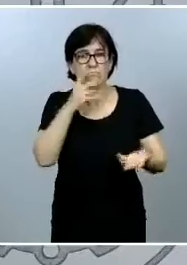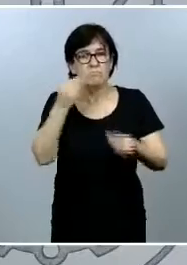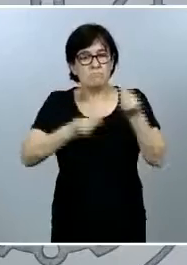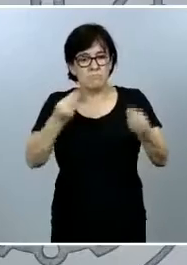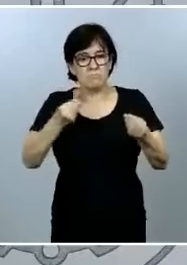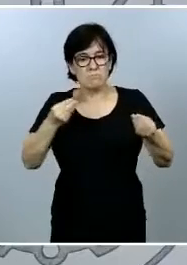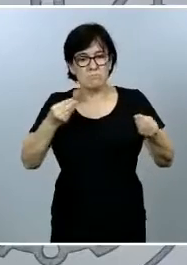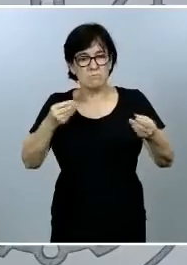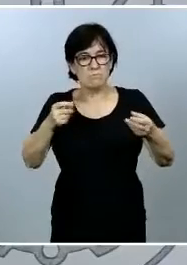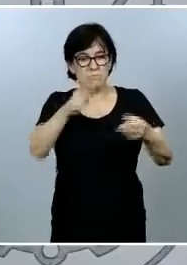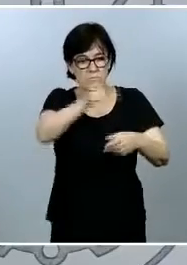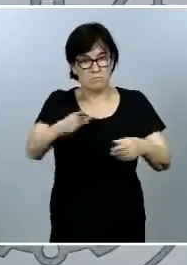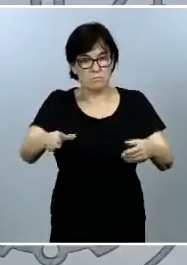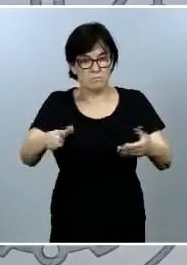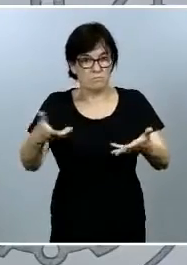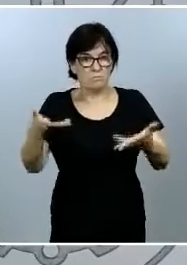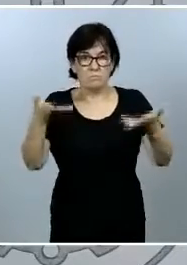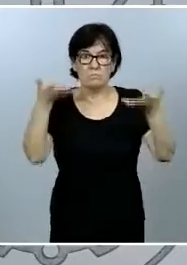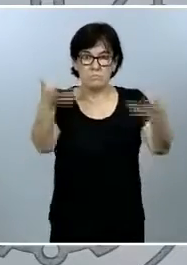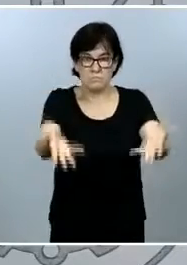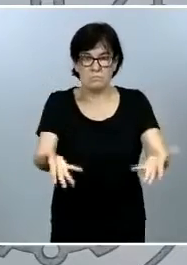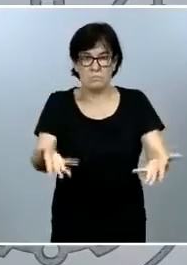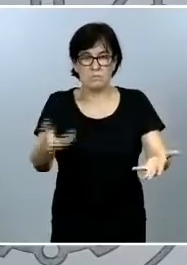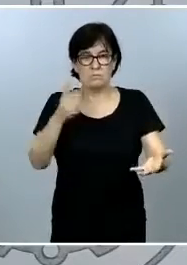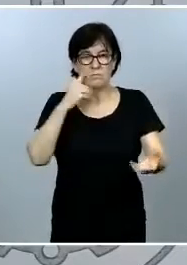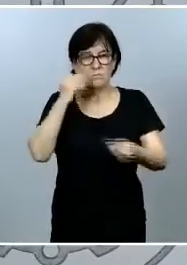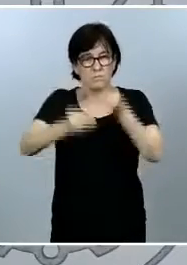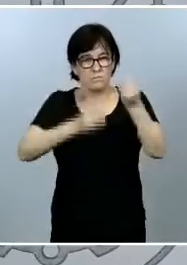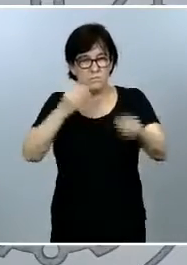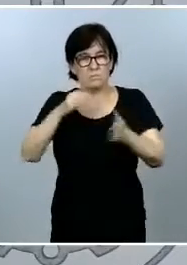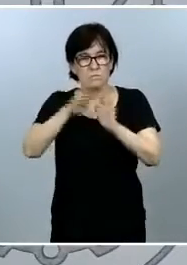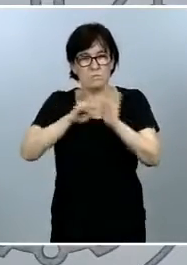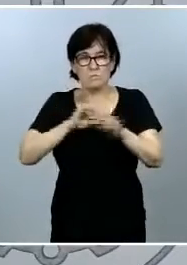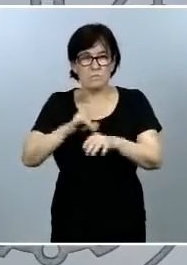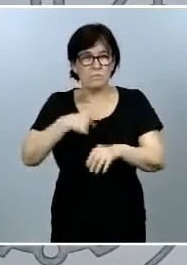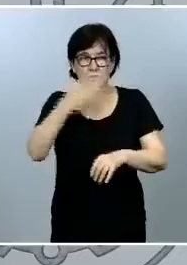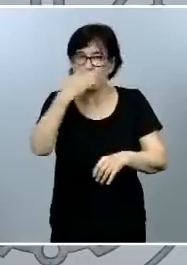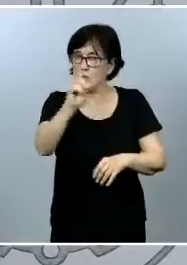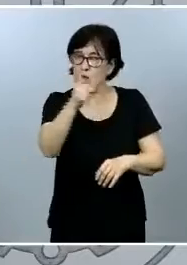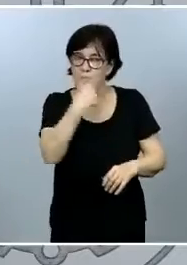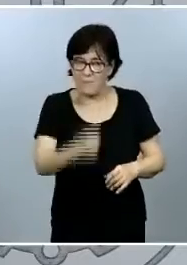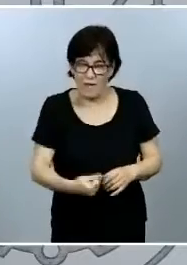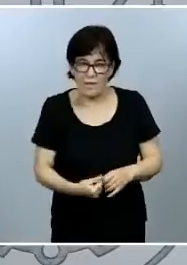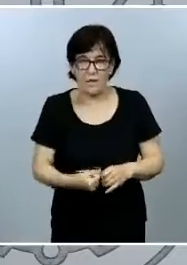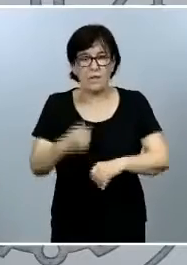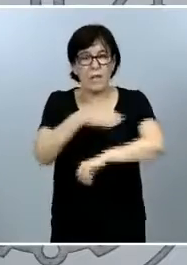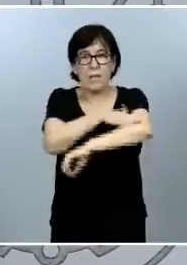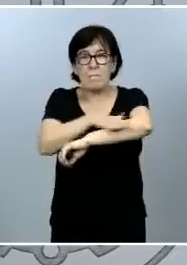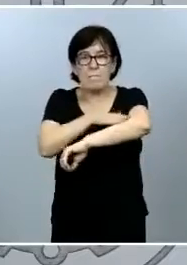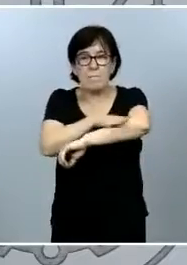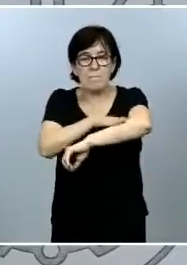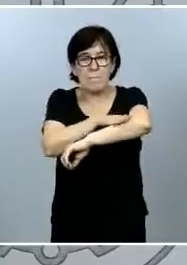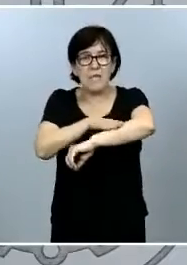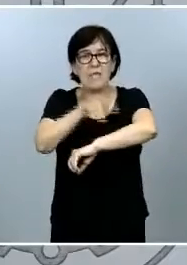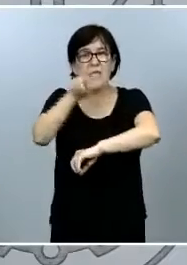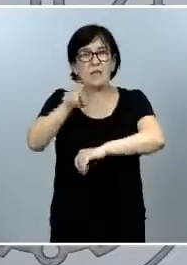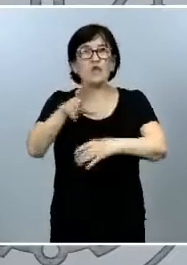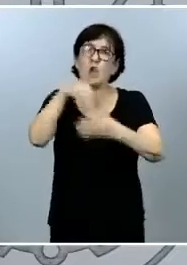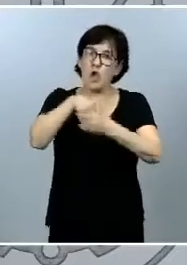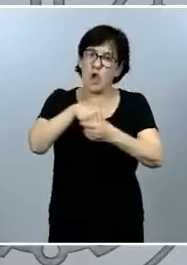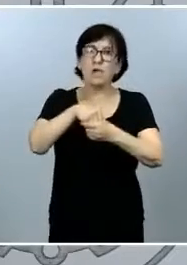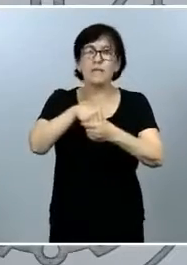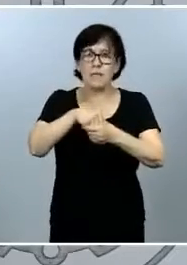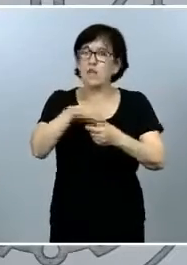de los ciudadanos todo ese recorrido créanme que les diga que no es fácil ser ministro del Interior y que por tanto